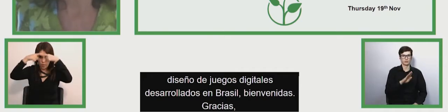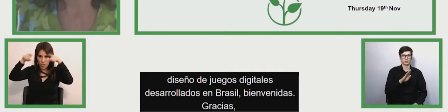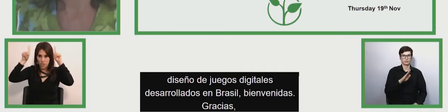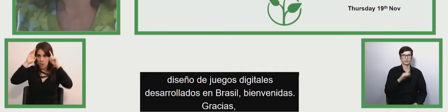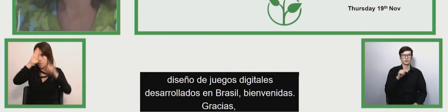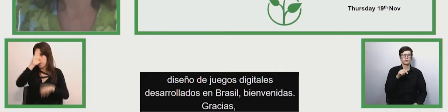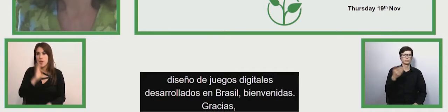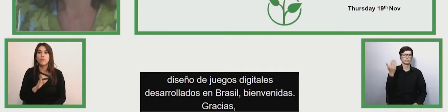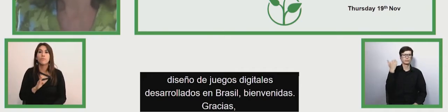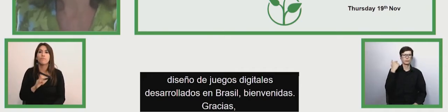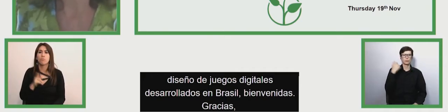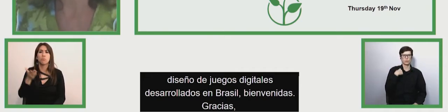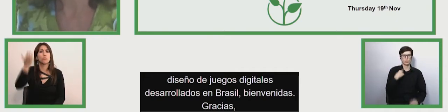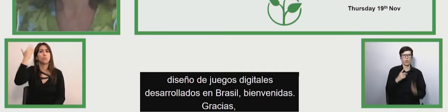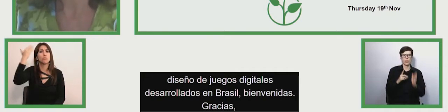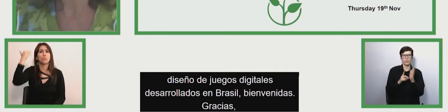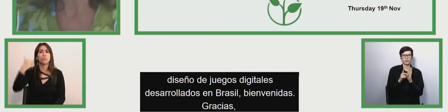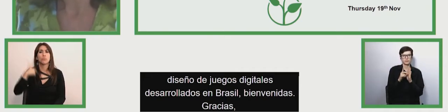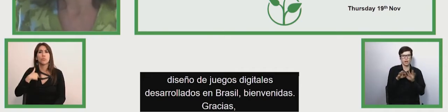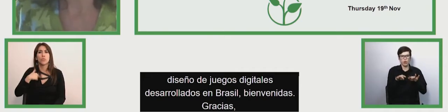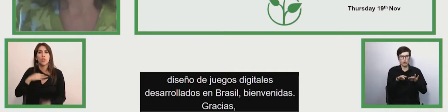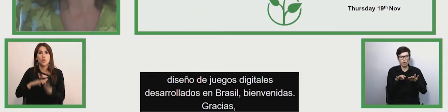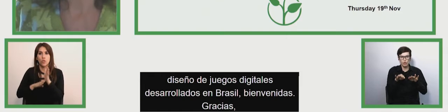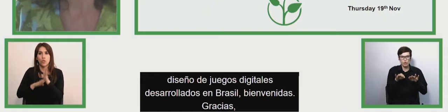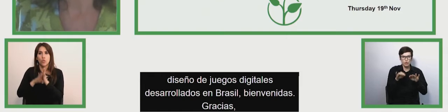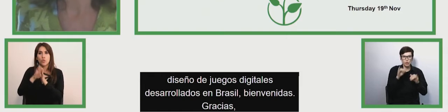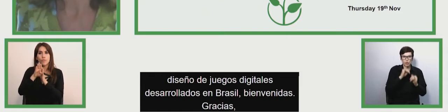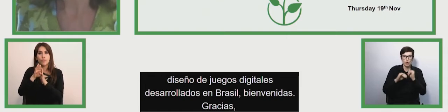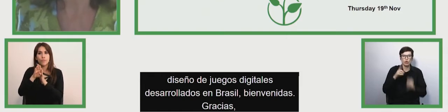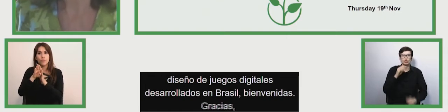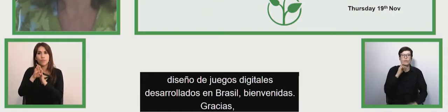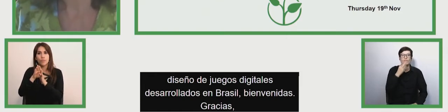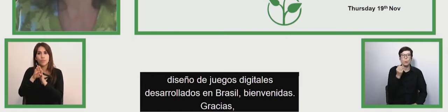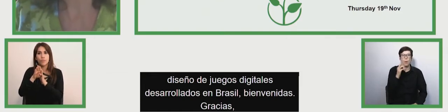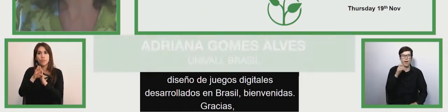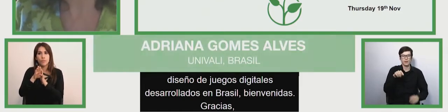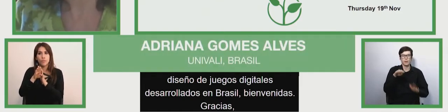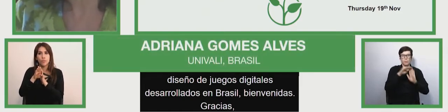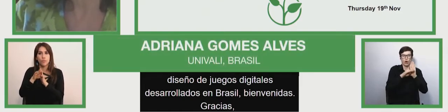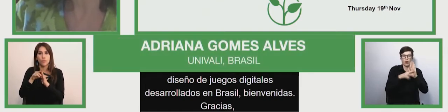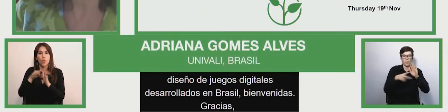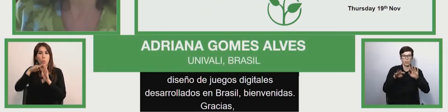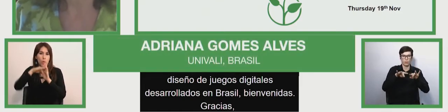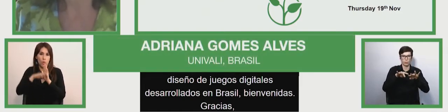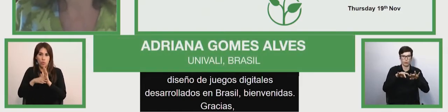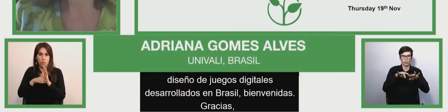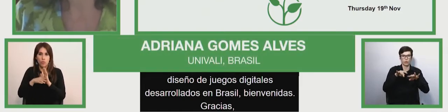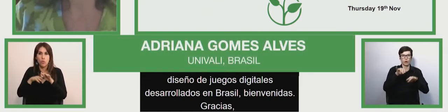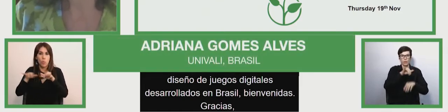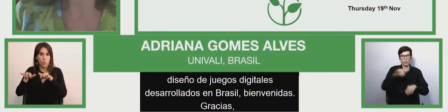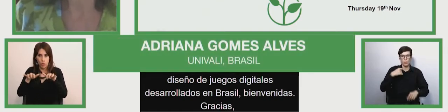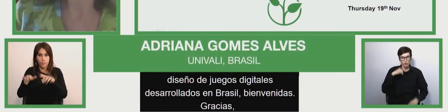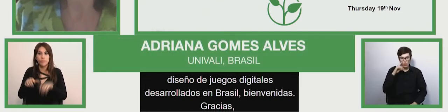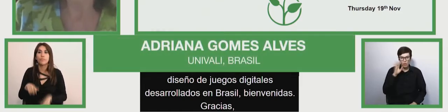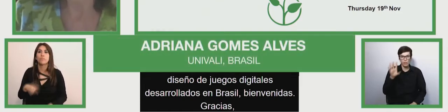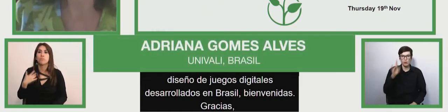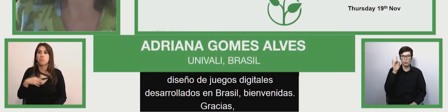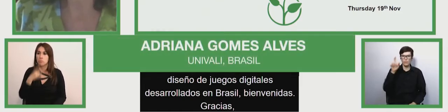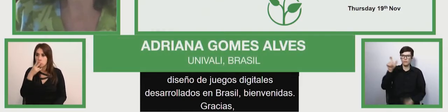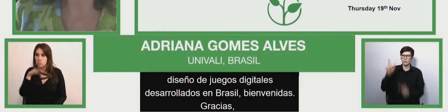Era un desarrollador de software y cuando descubrí el poder de las técnicas, de la educación, de gente con discapacidad.